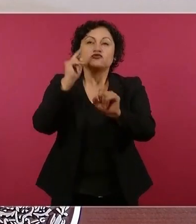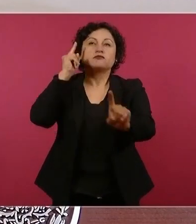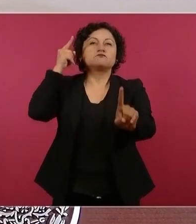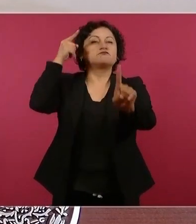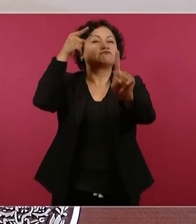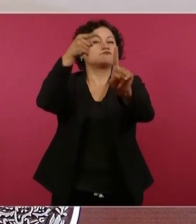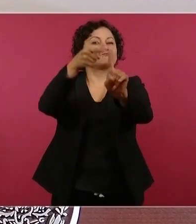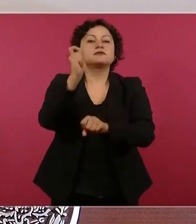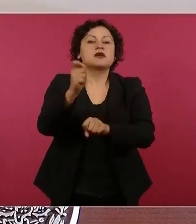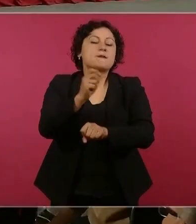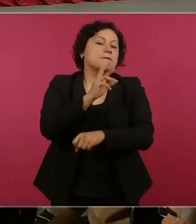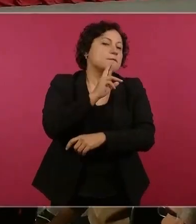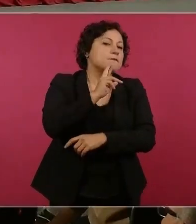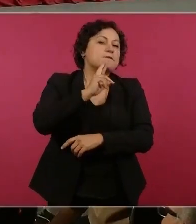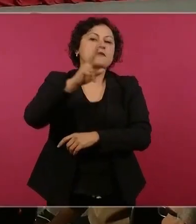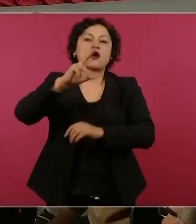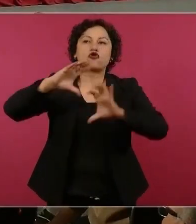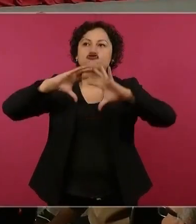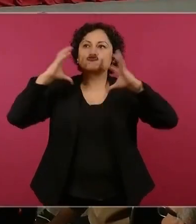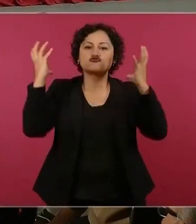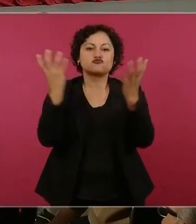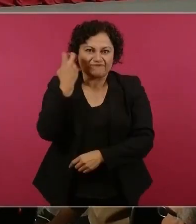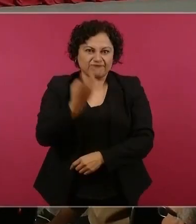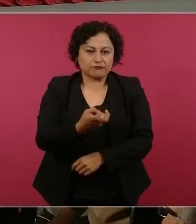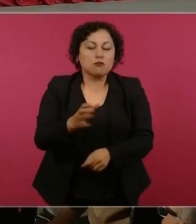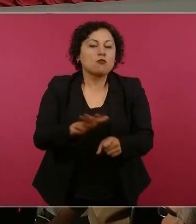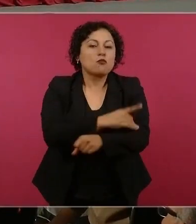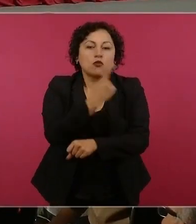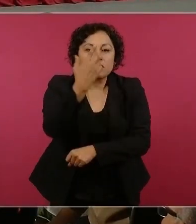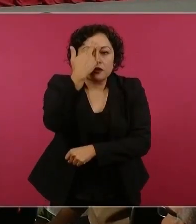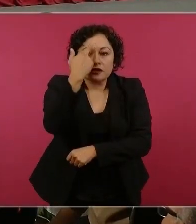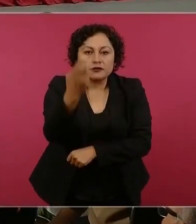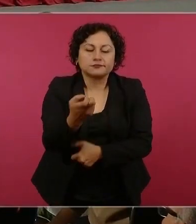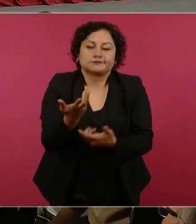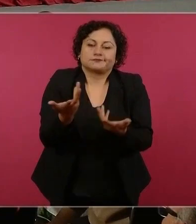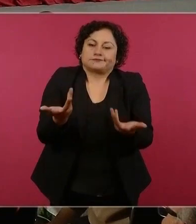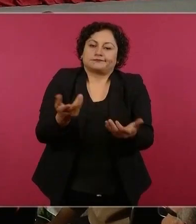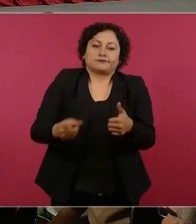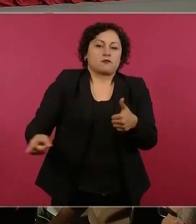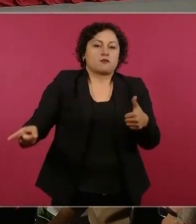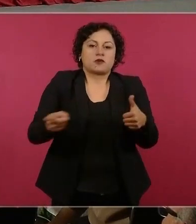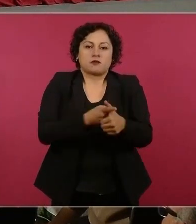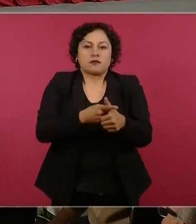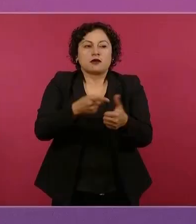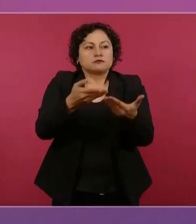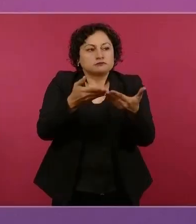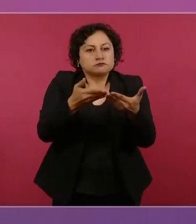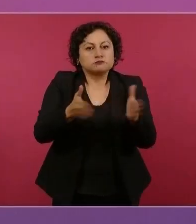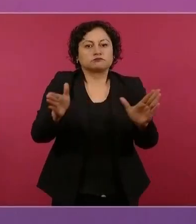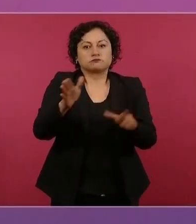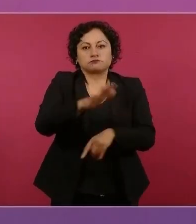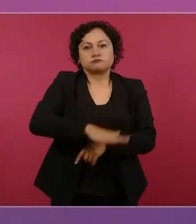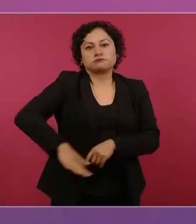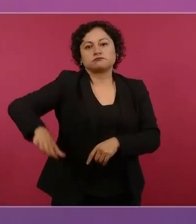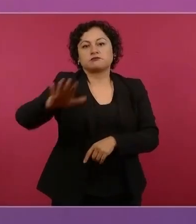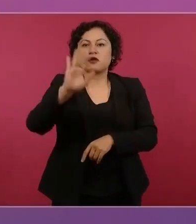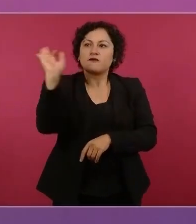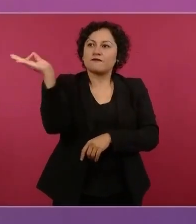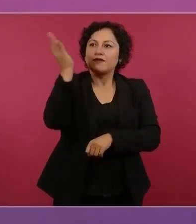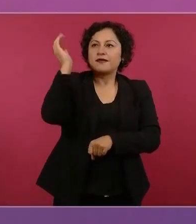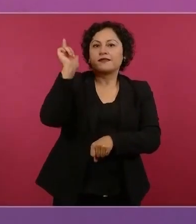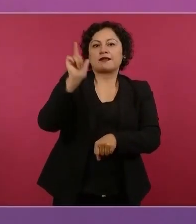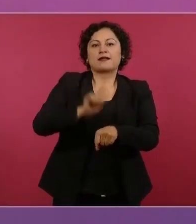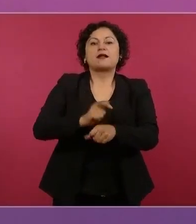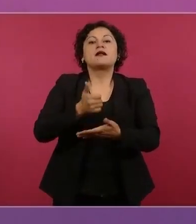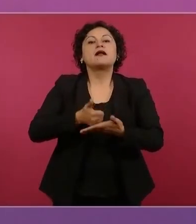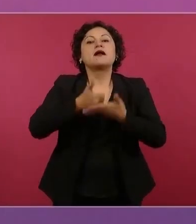médica del planeta? Primero, porque es una institución pública, es una institución de atención médica federal gratuita